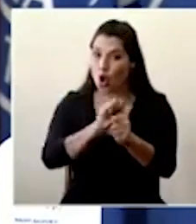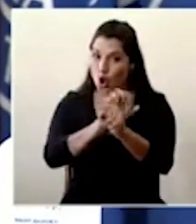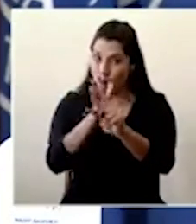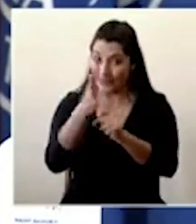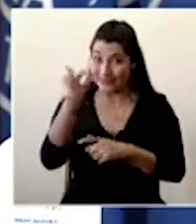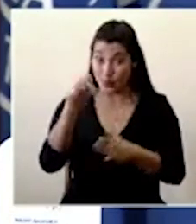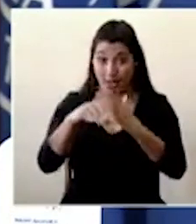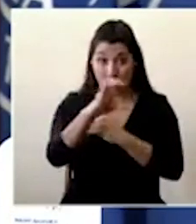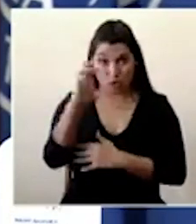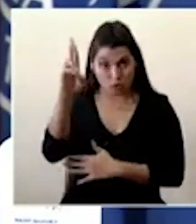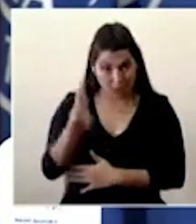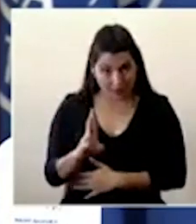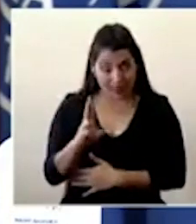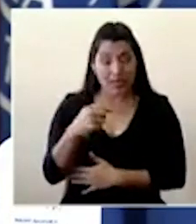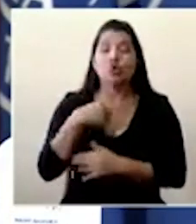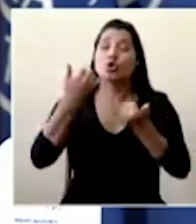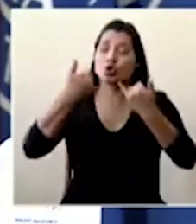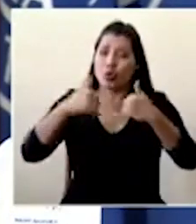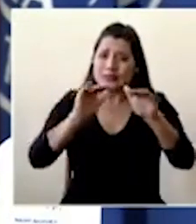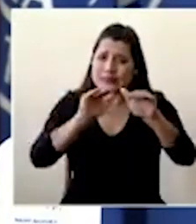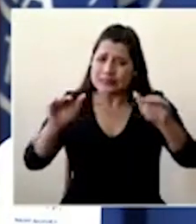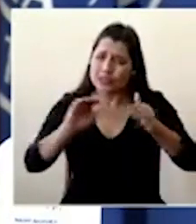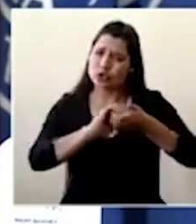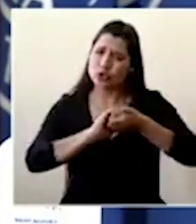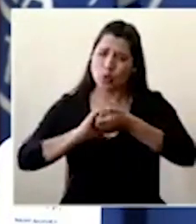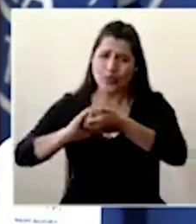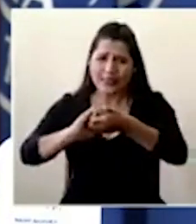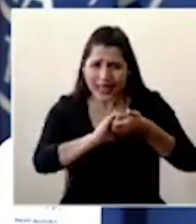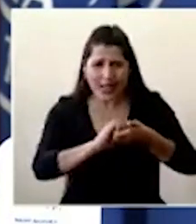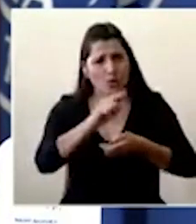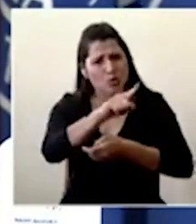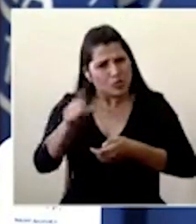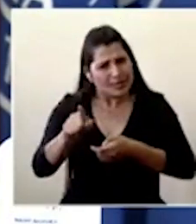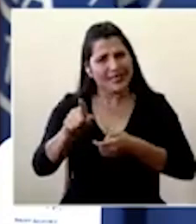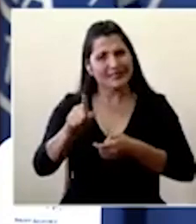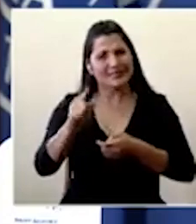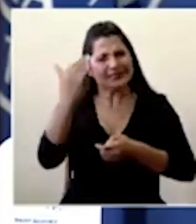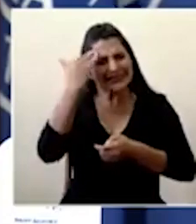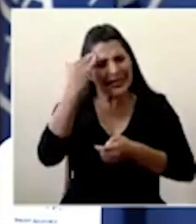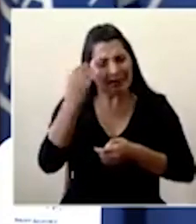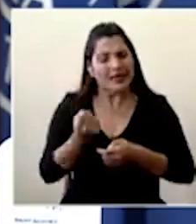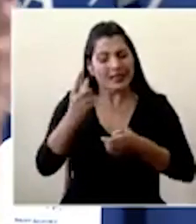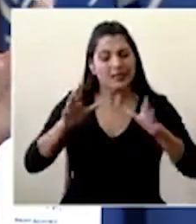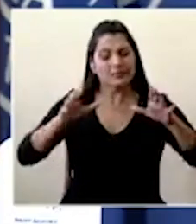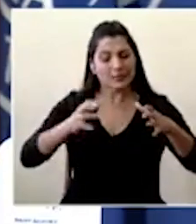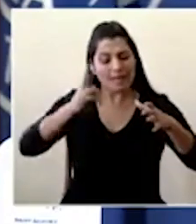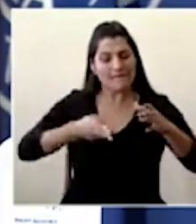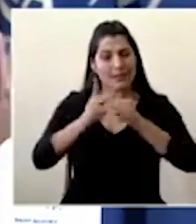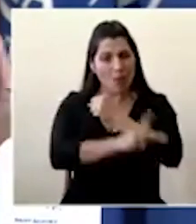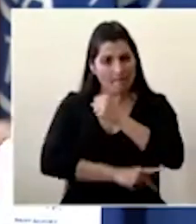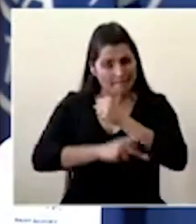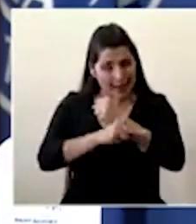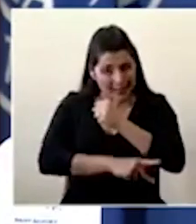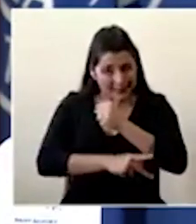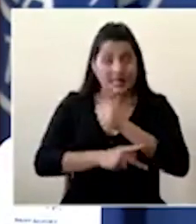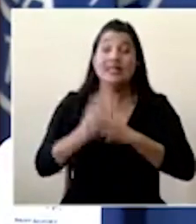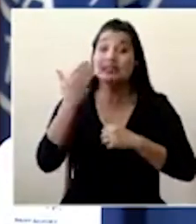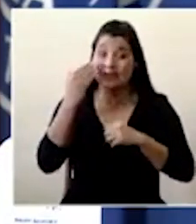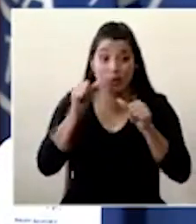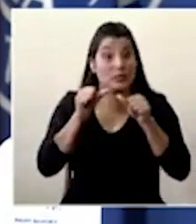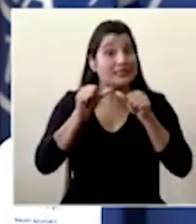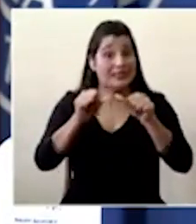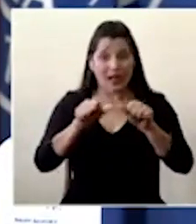sigo apelando a ese sentido de solidaridad de sentirnos como un solo país que al final es una enfermedad transmisible y que va a seguir su paso pero